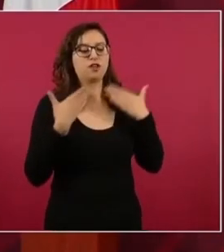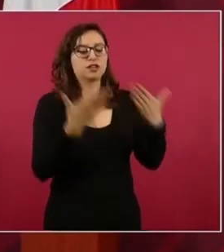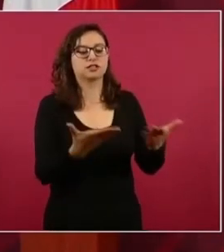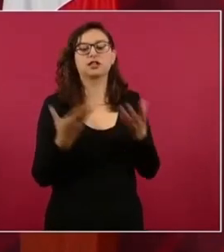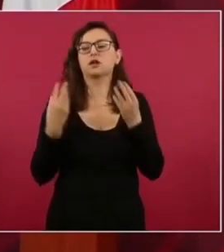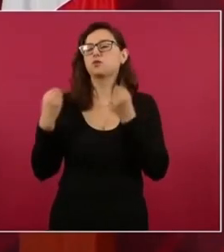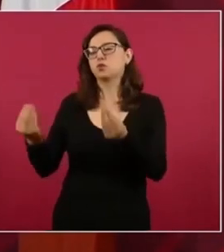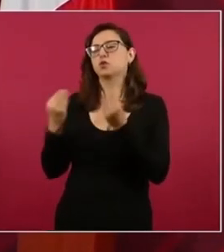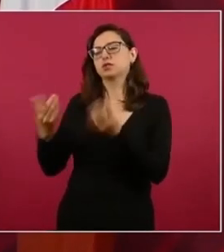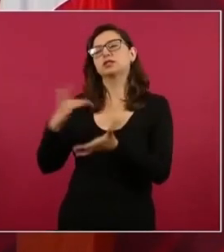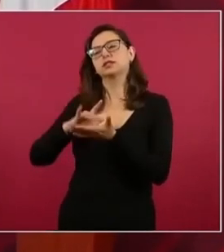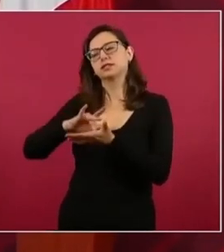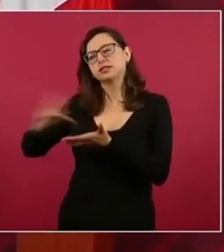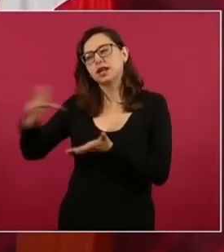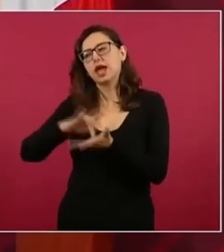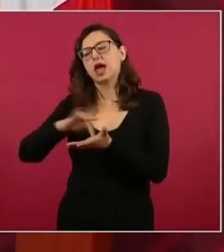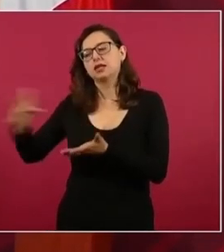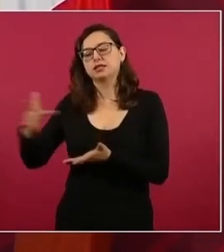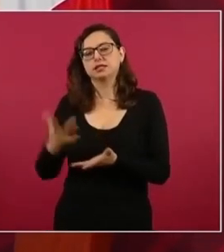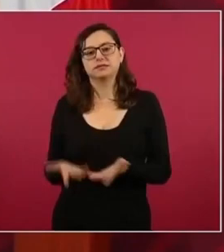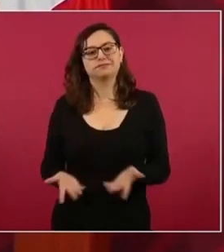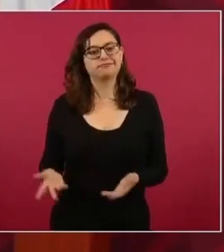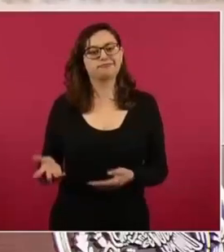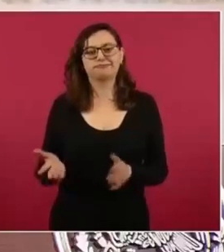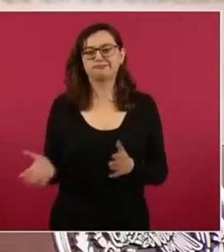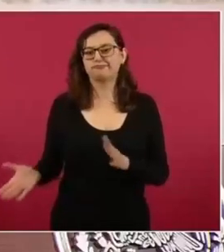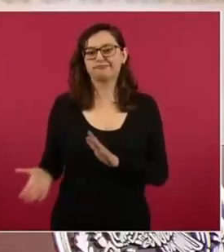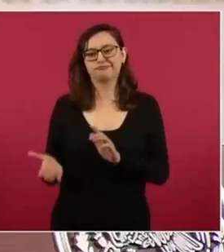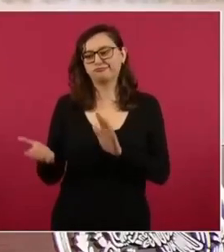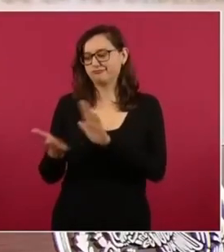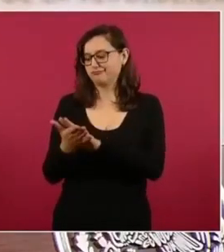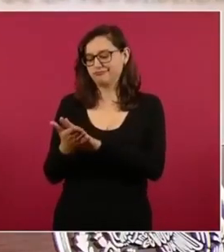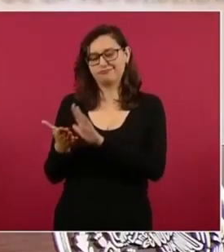porque esta es una prueba inequívoca